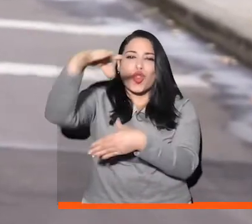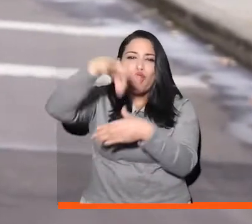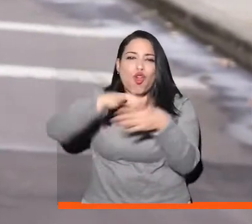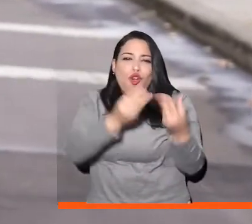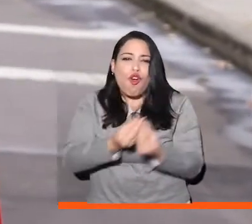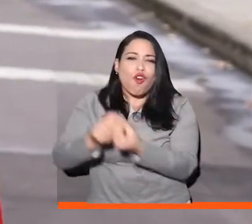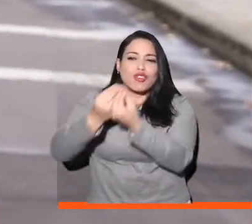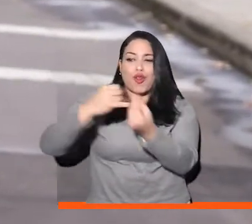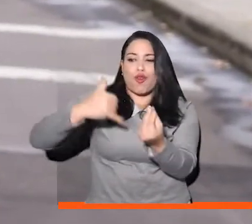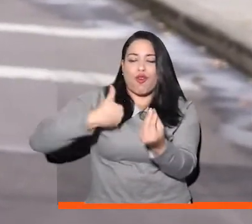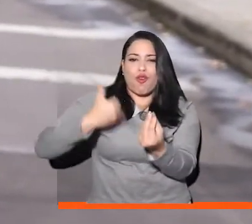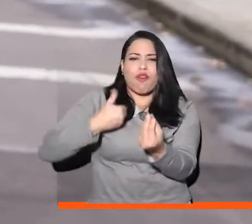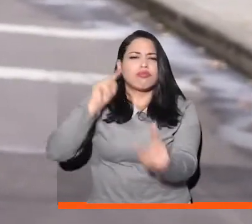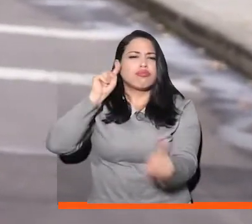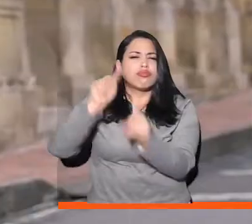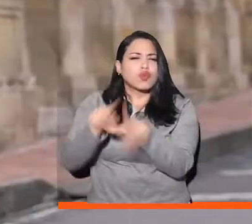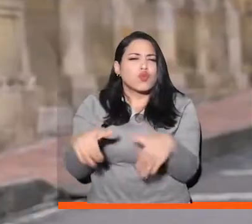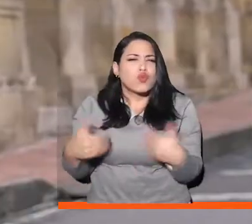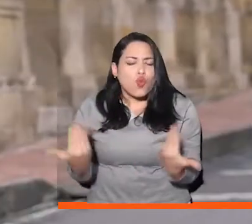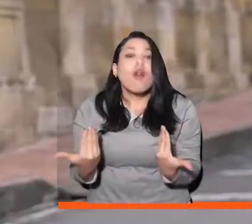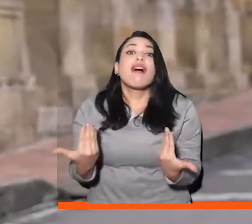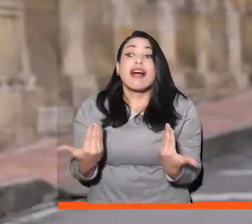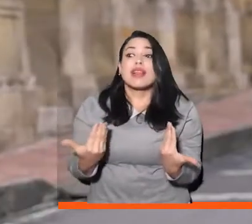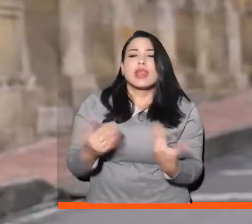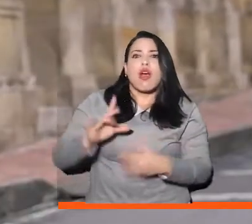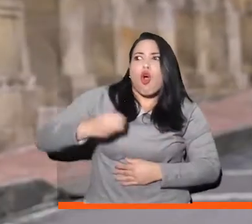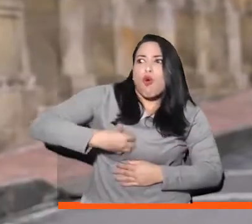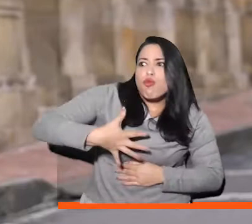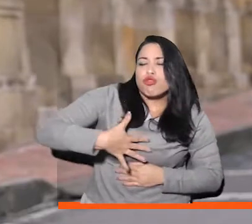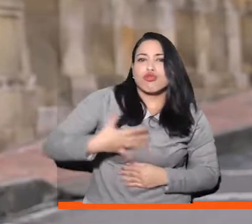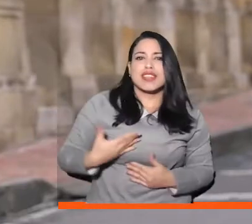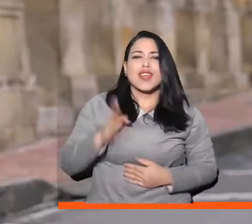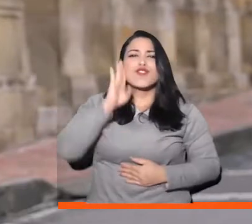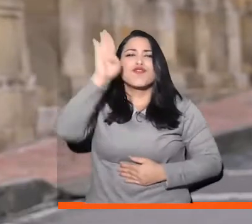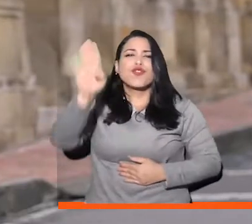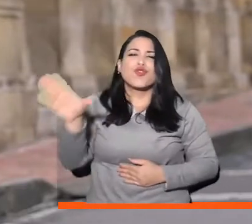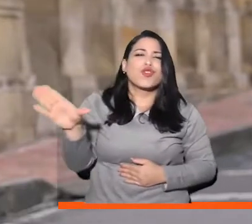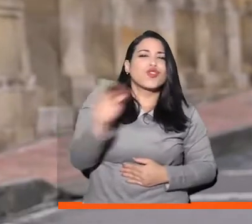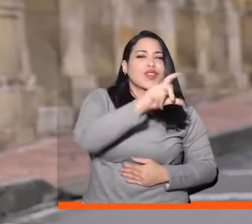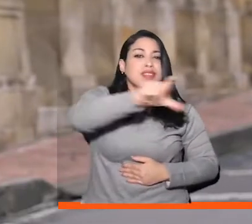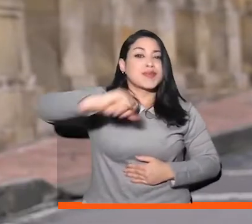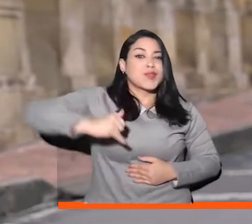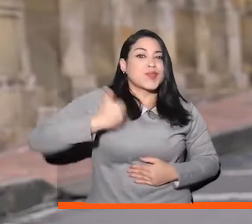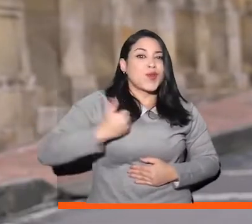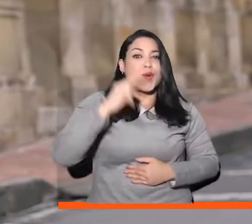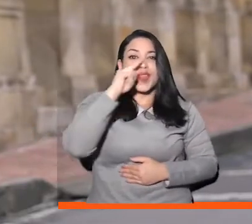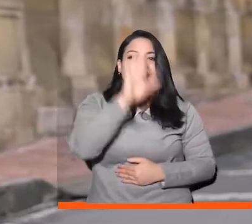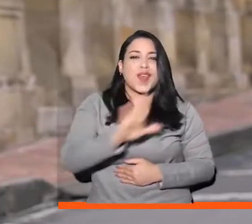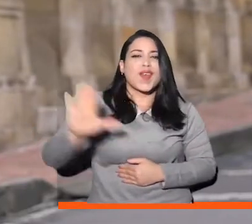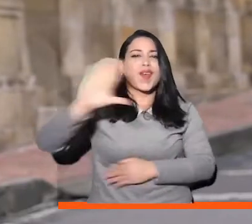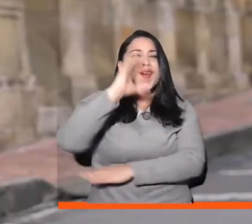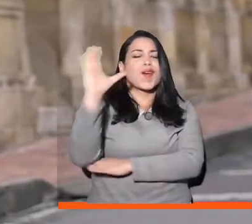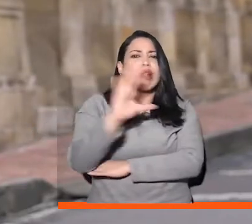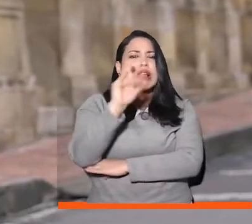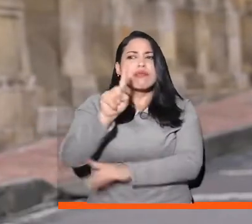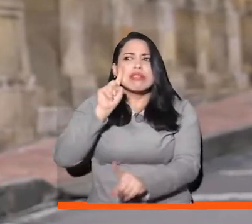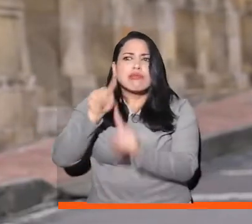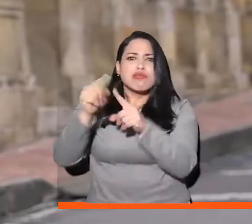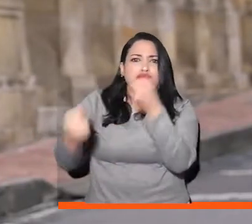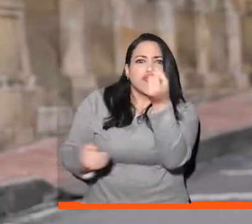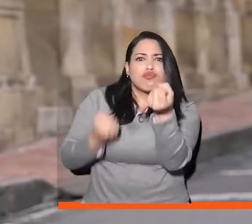elecciones a consejos de juventud cuyo propósito es garantizar oportunidades para el futuro de los jóvenes impulsando